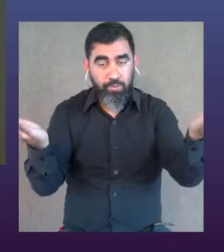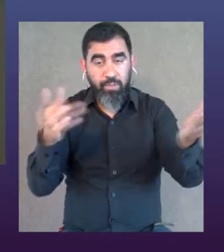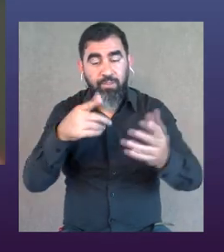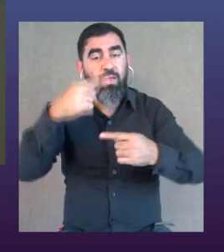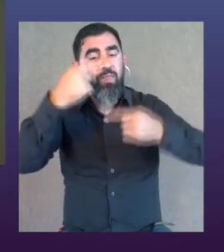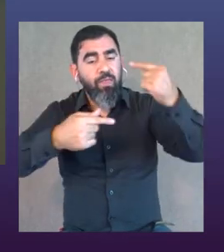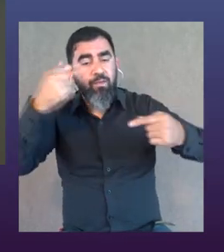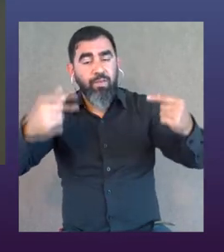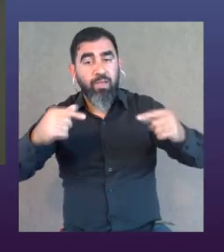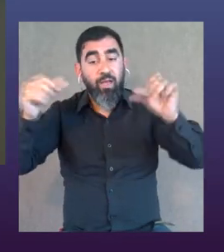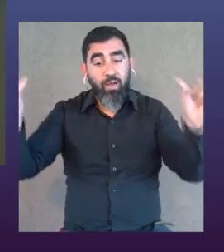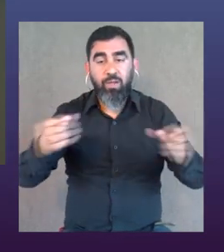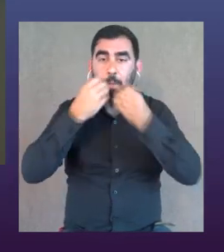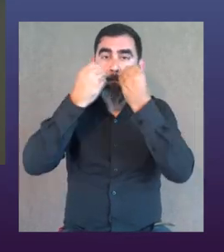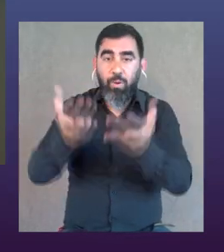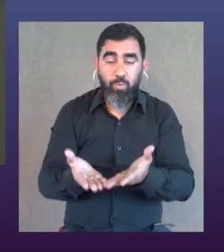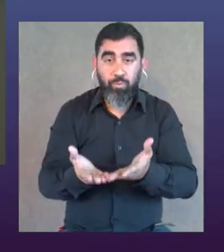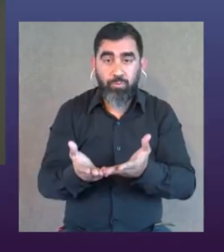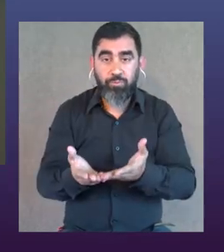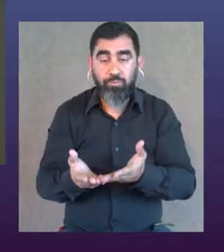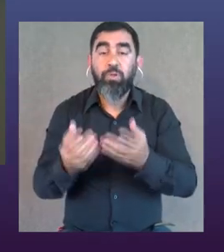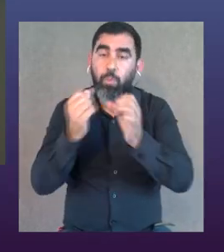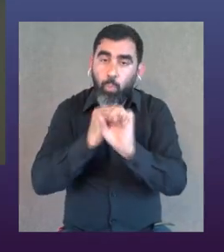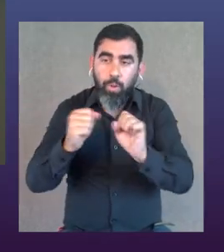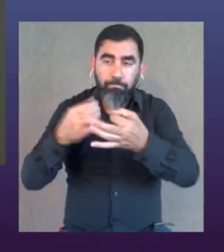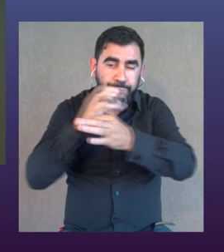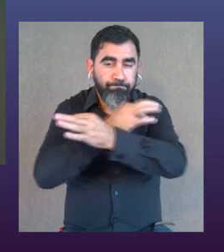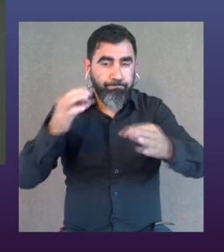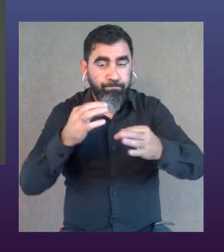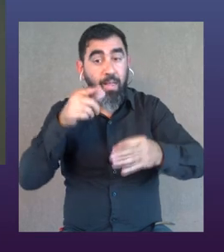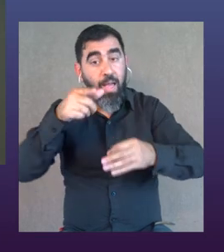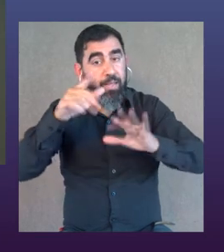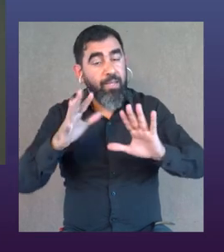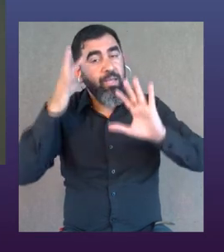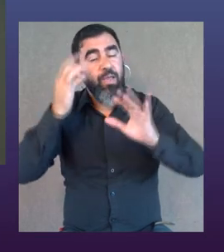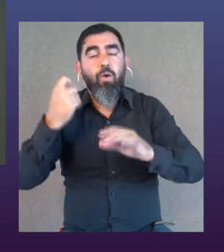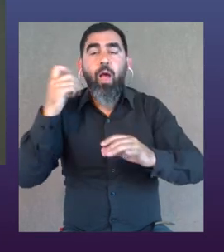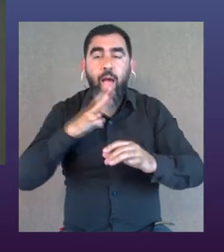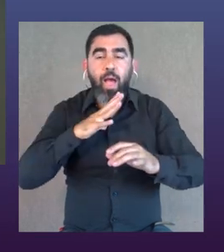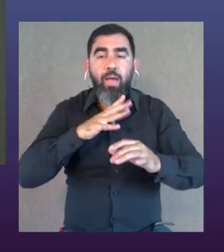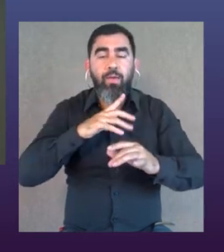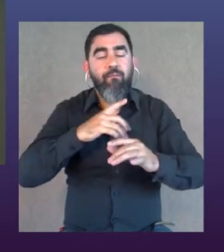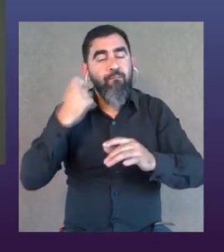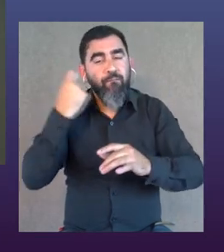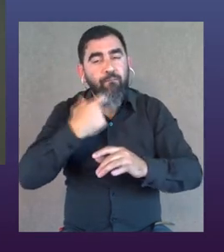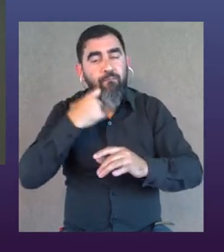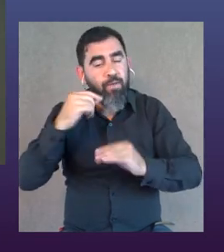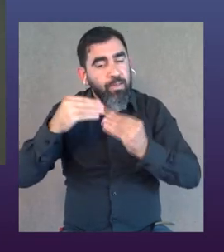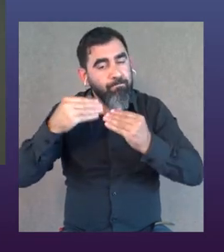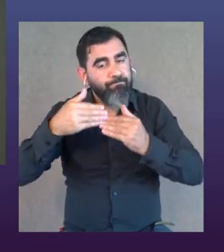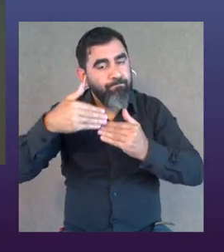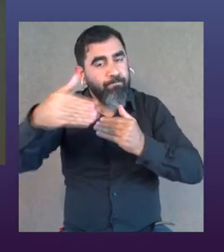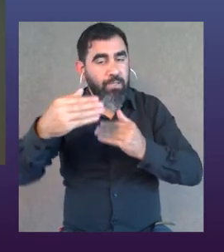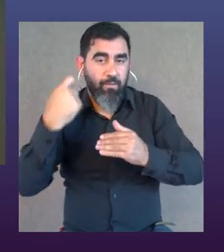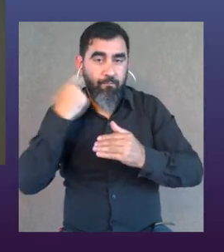a florecer, ¿no? A que esta diversidad nos haga mejores y lo podamos concretar, y me parece que ahí todavía tenemos